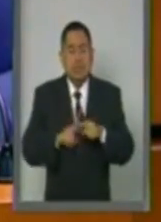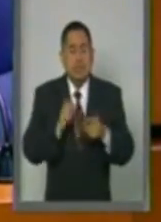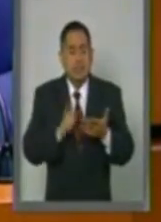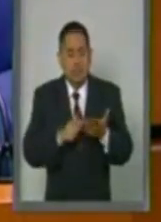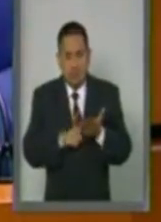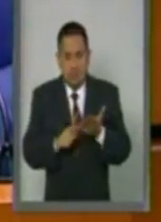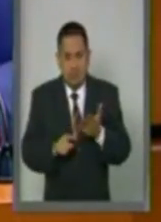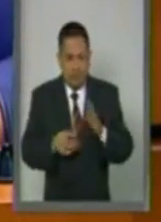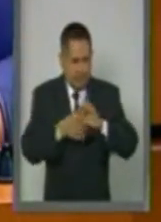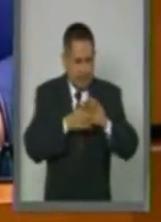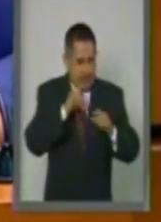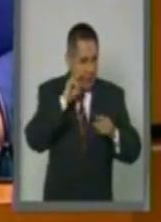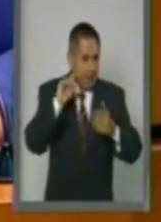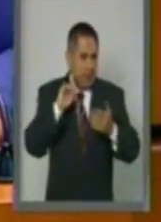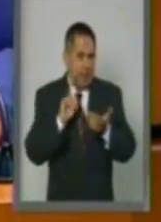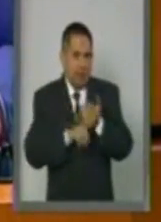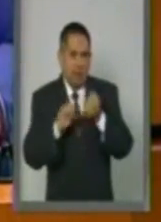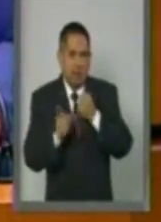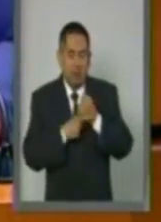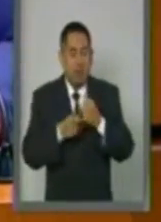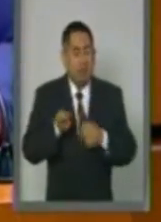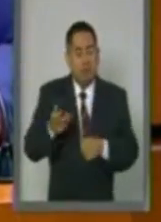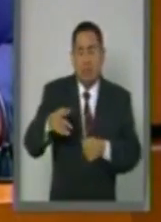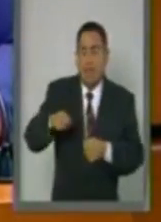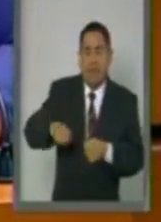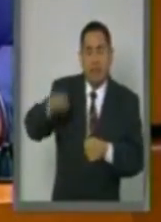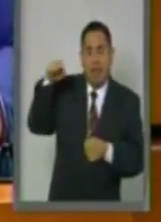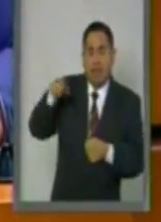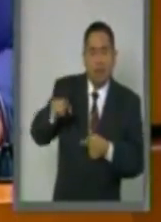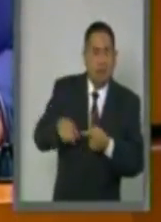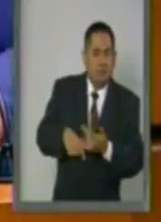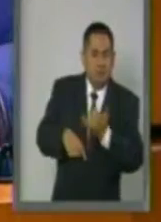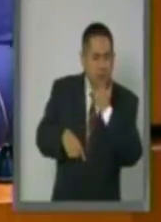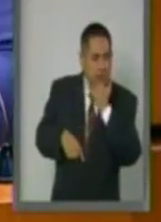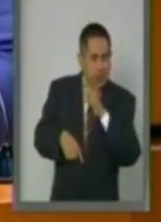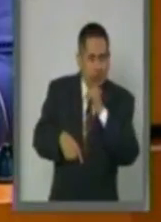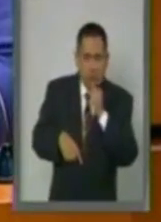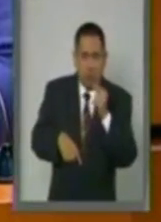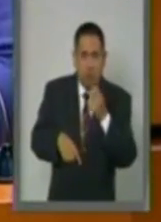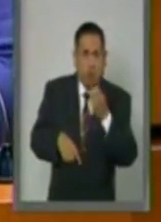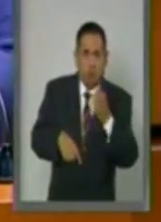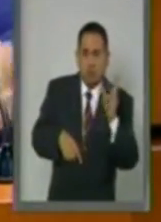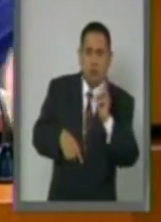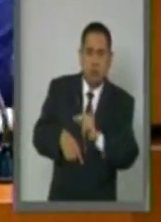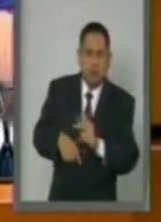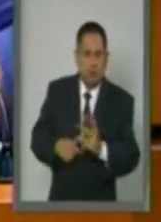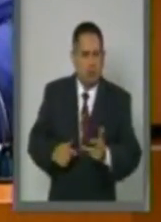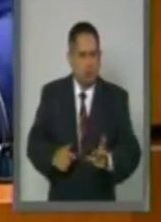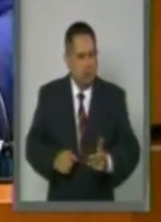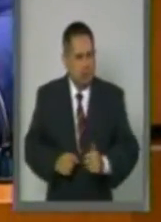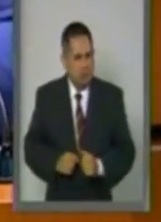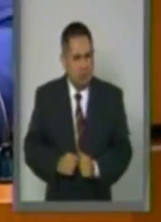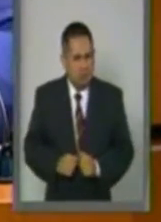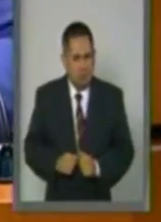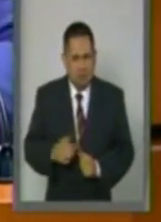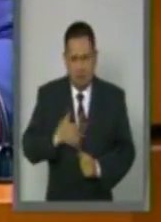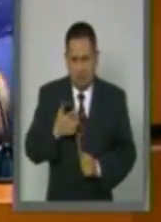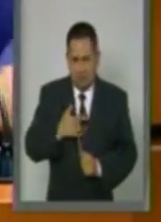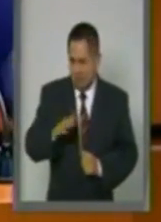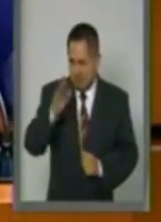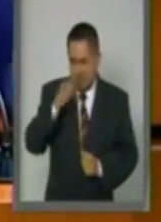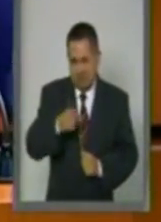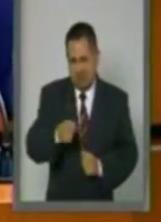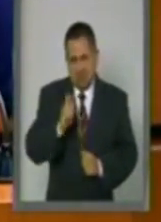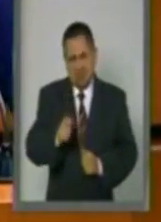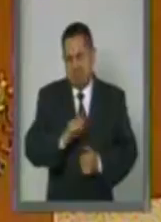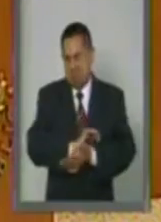escondido ahí que es producto de la edad que tiene él o la adulta mayor. Entonces, a mí me parece que es una